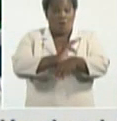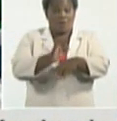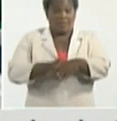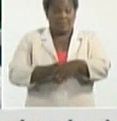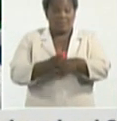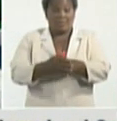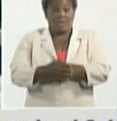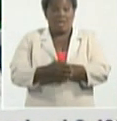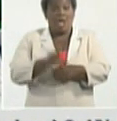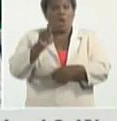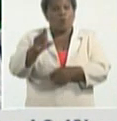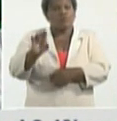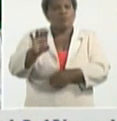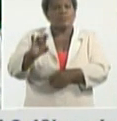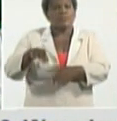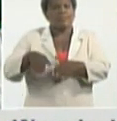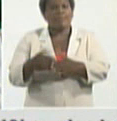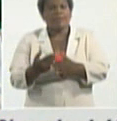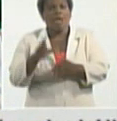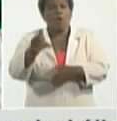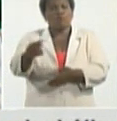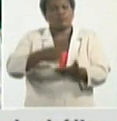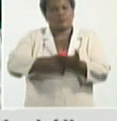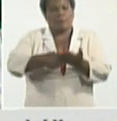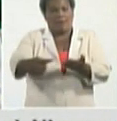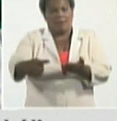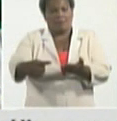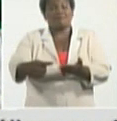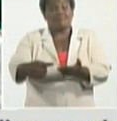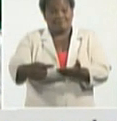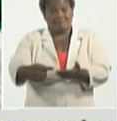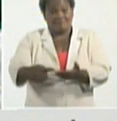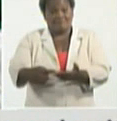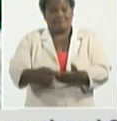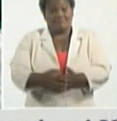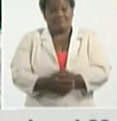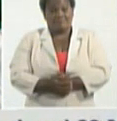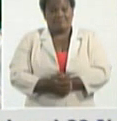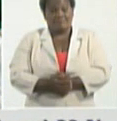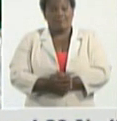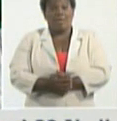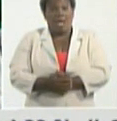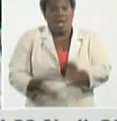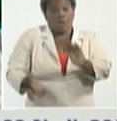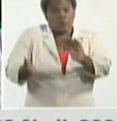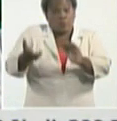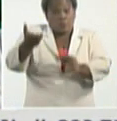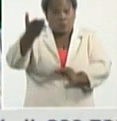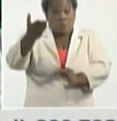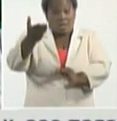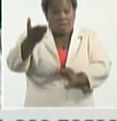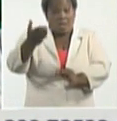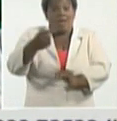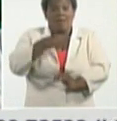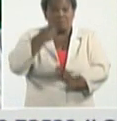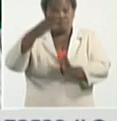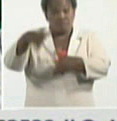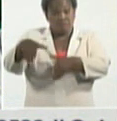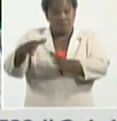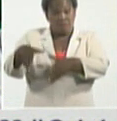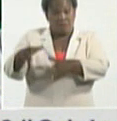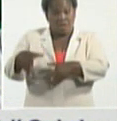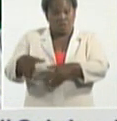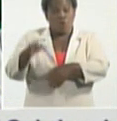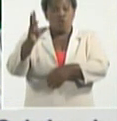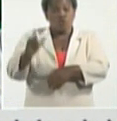última quincena, en las últimas semanas, pues indiscutiblemente, aunque se incrementen los fallecidos, el